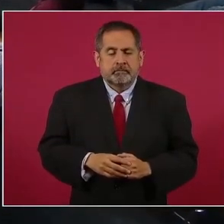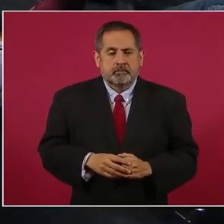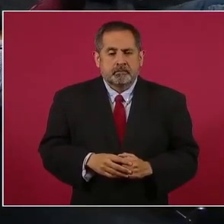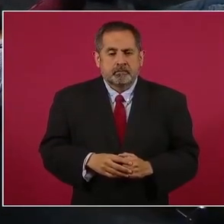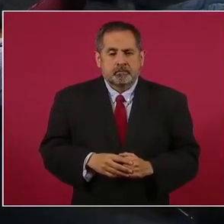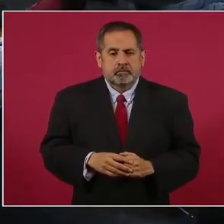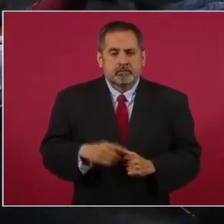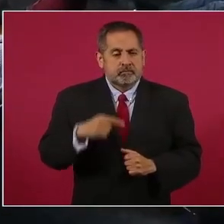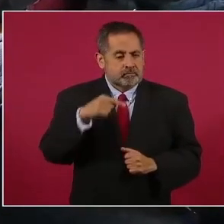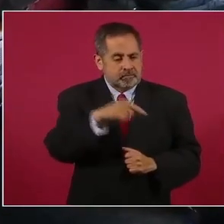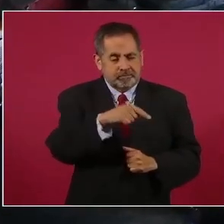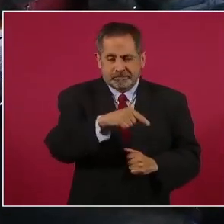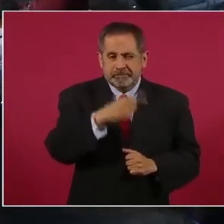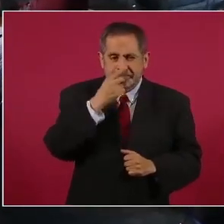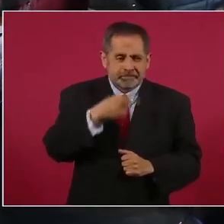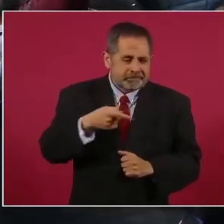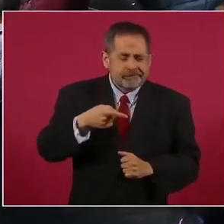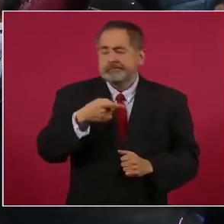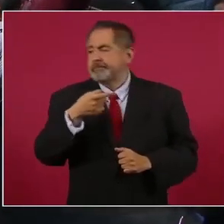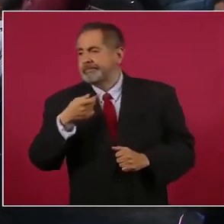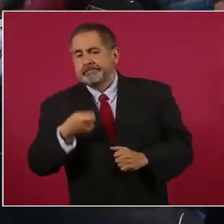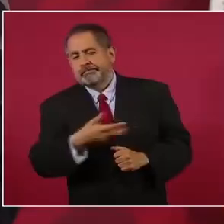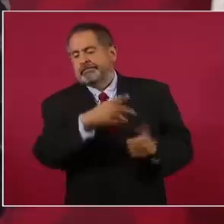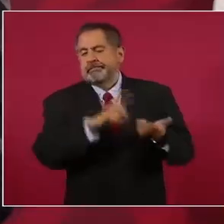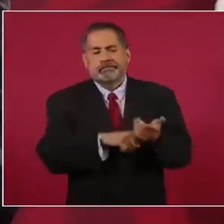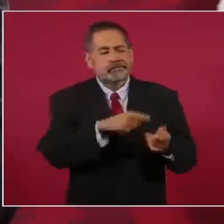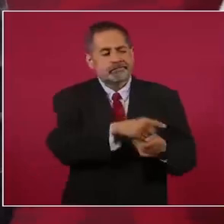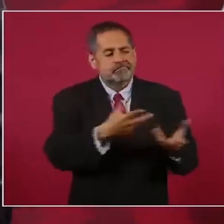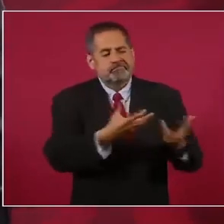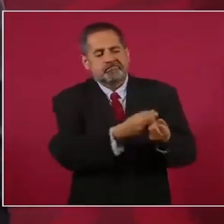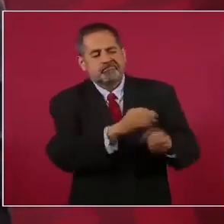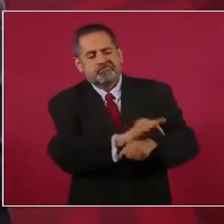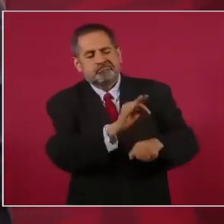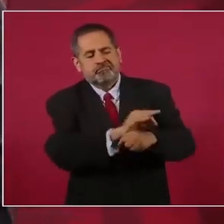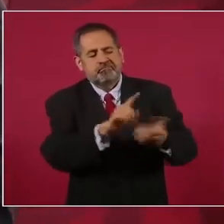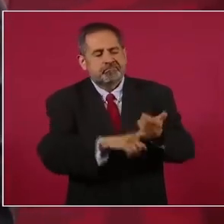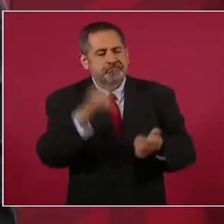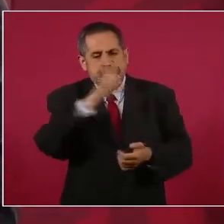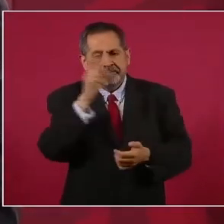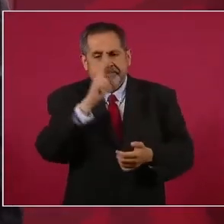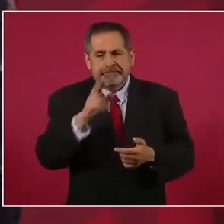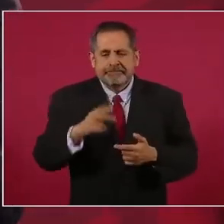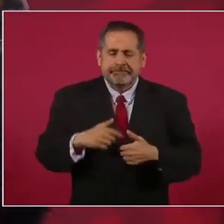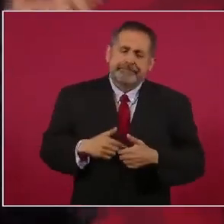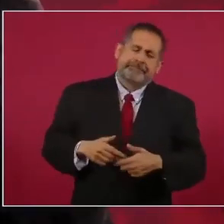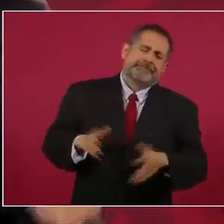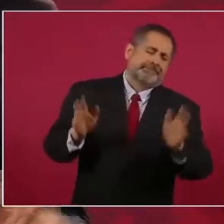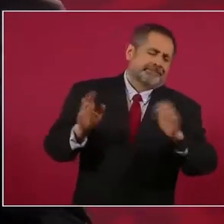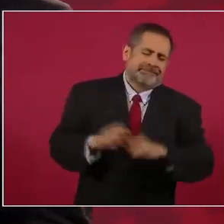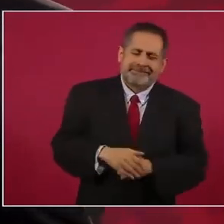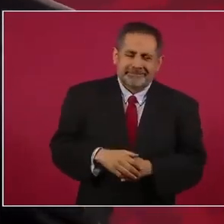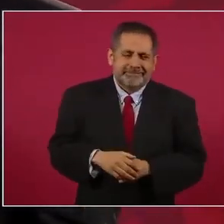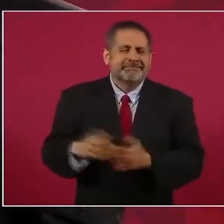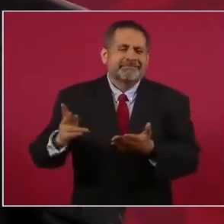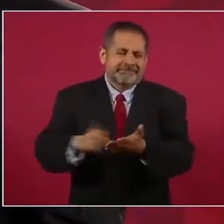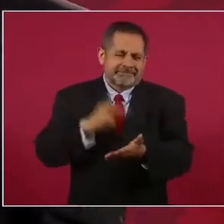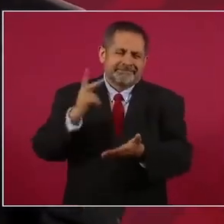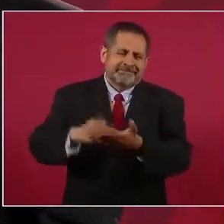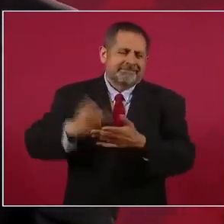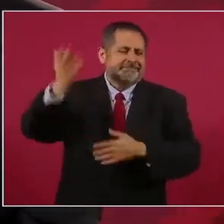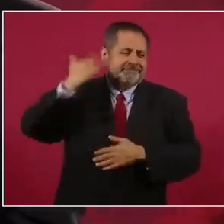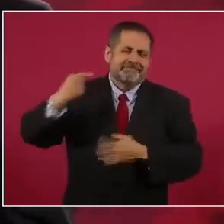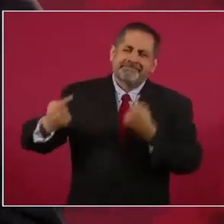pusieron del lado de Rusia. Ya eso ya lo he padecido en otros